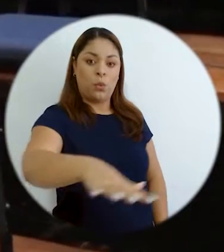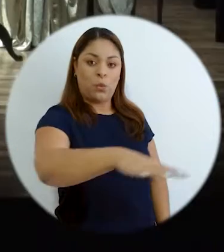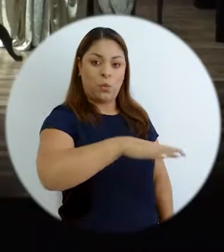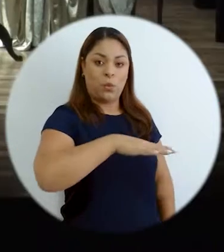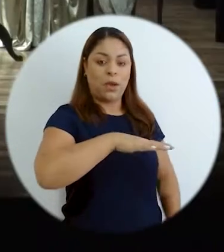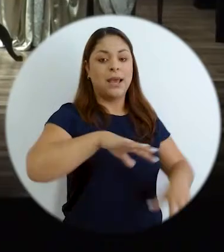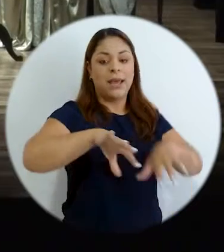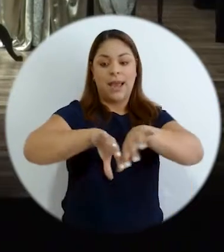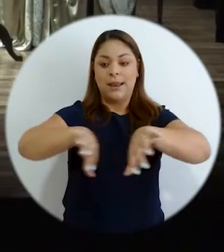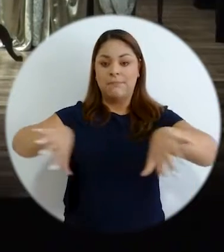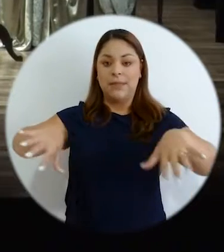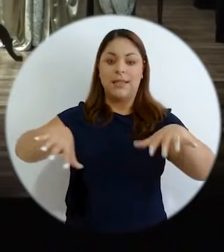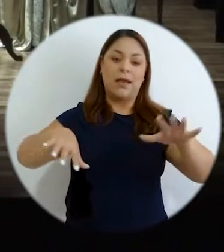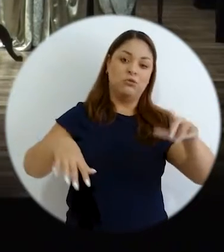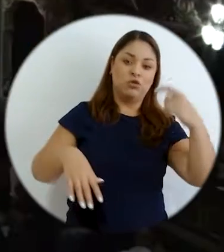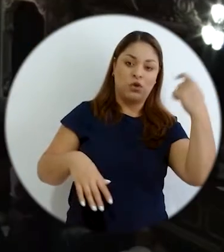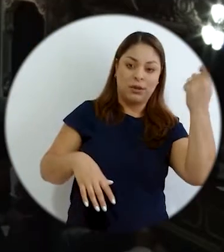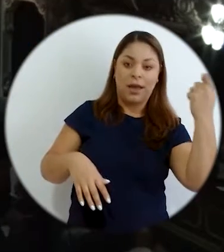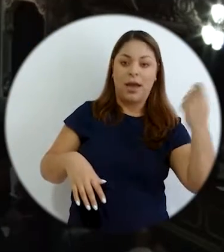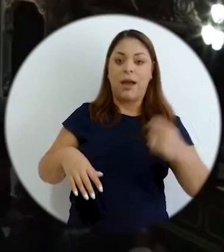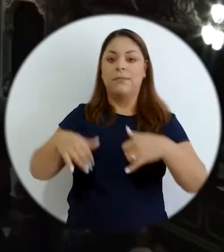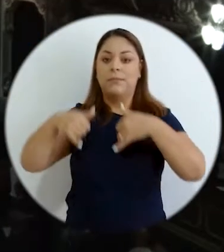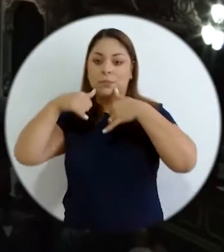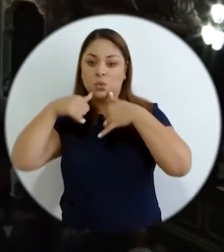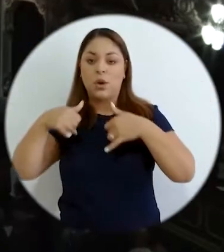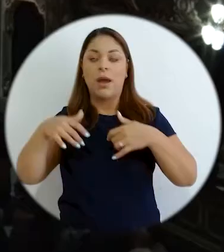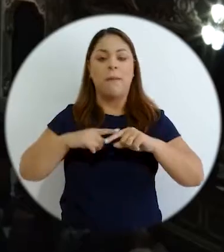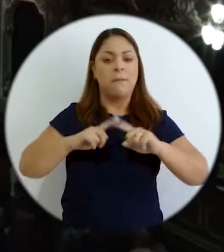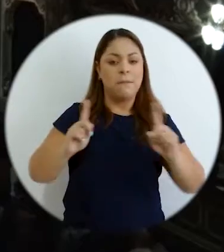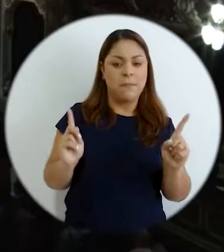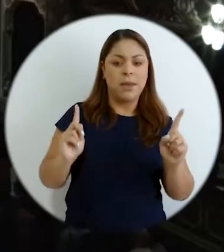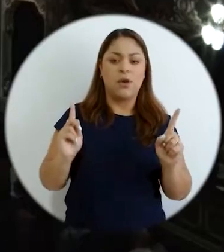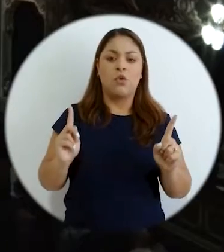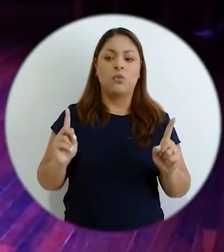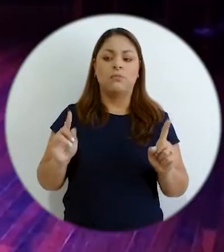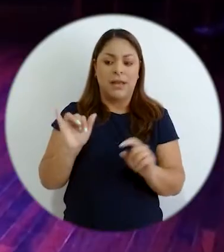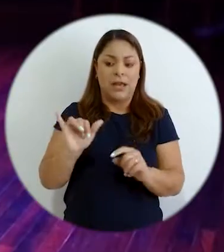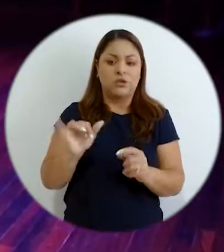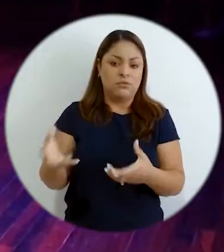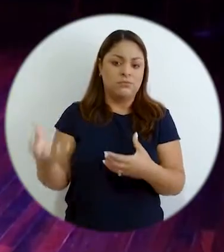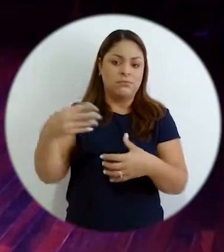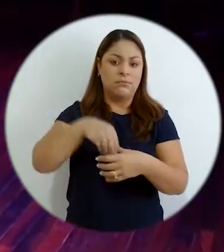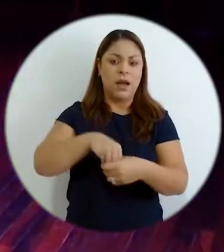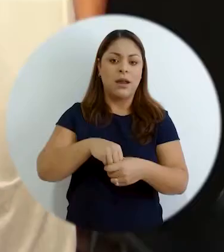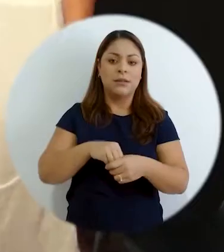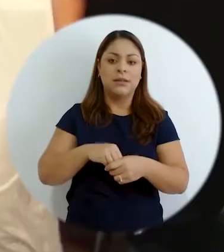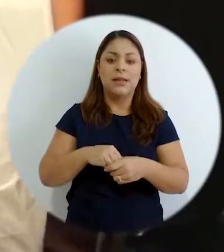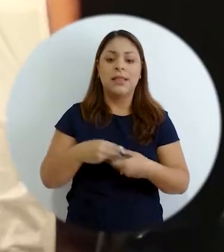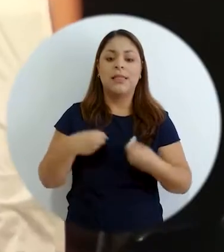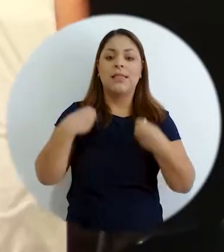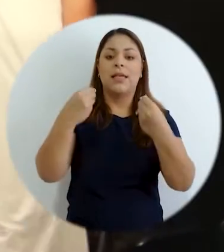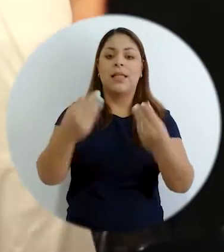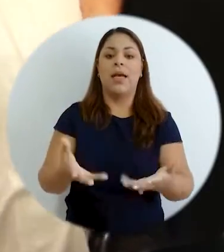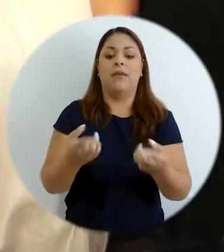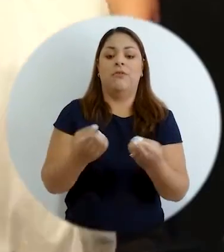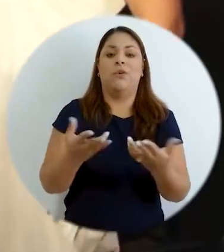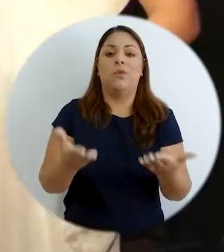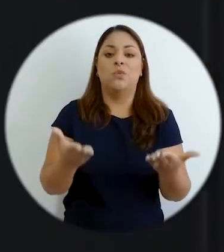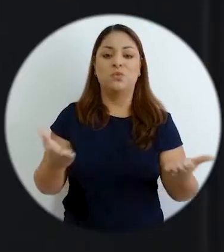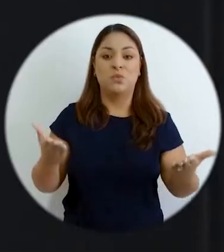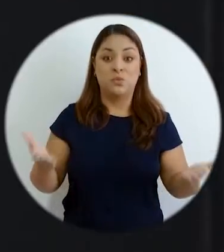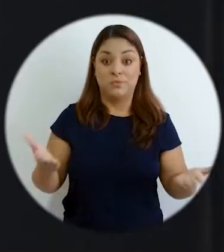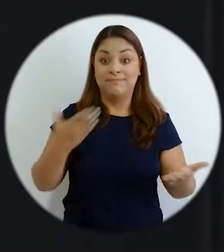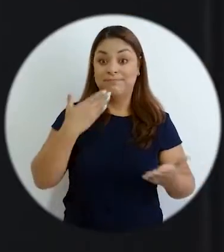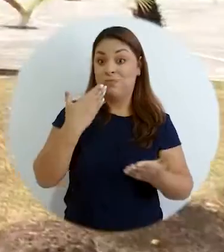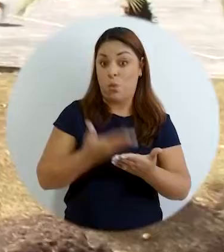región de otra, digamos, la región Chorotega, la región Brunca, sino que parte de la dimensión de la dotación de